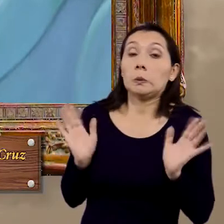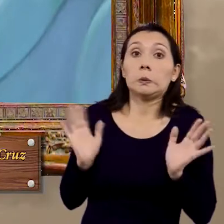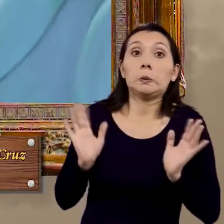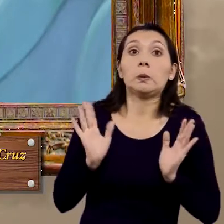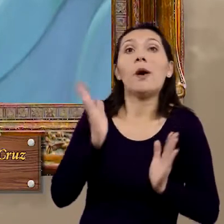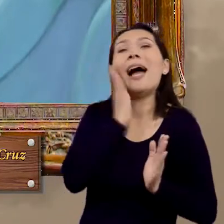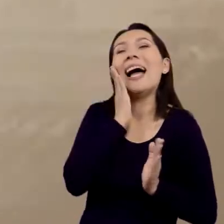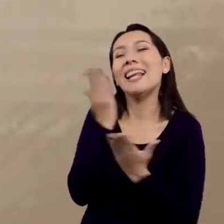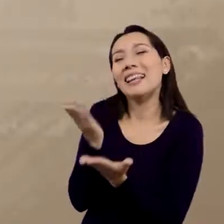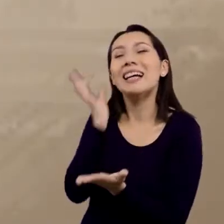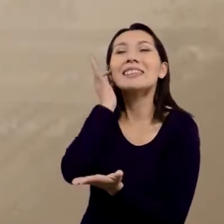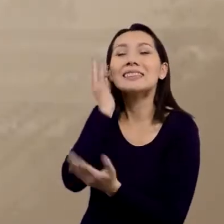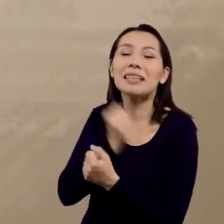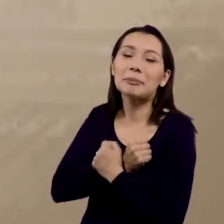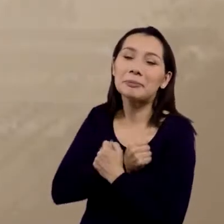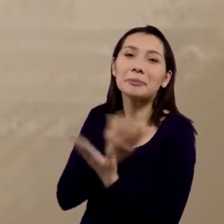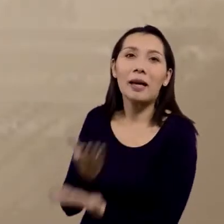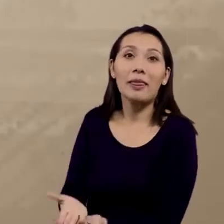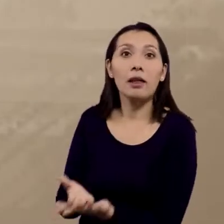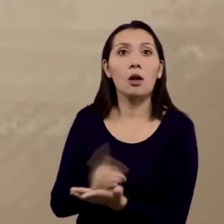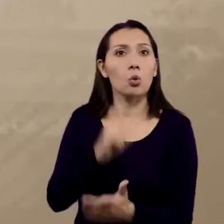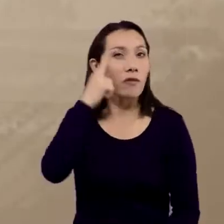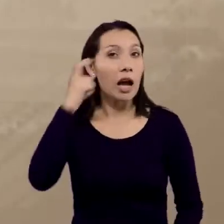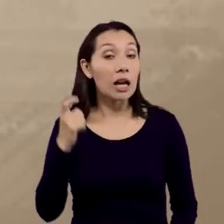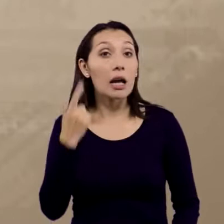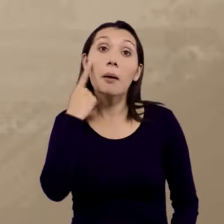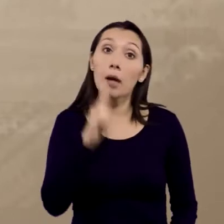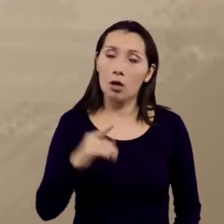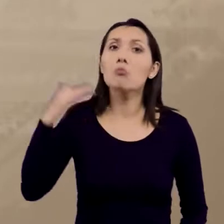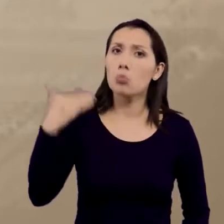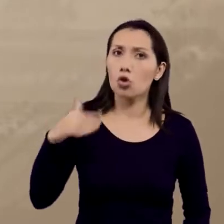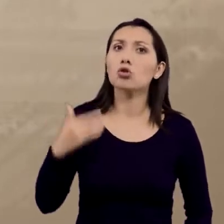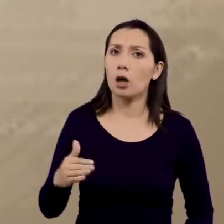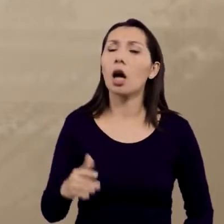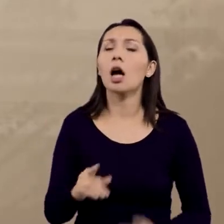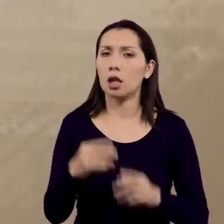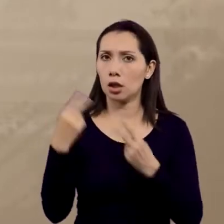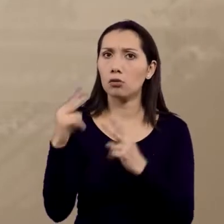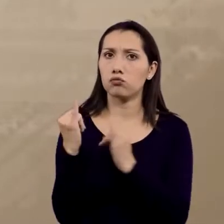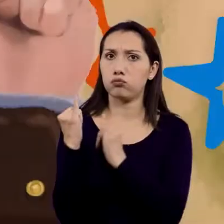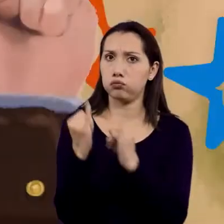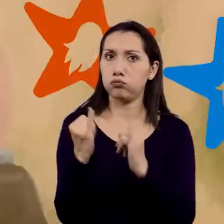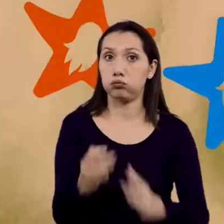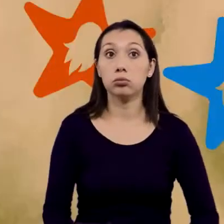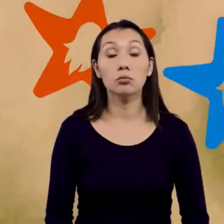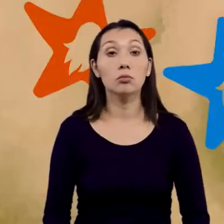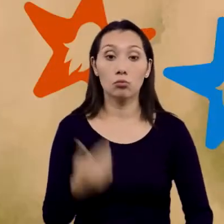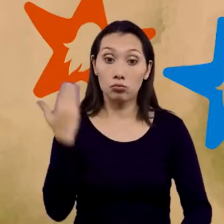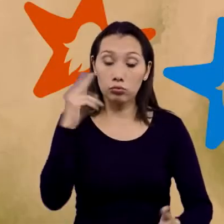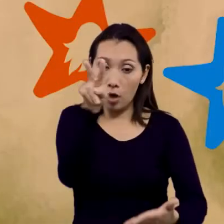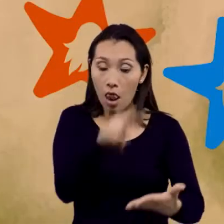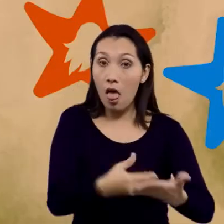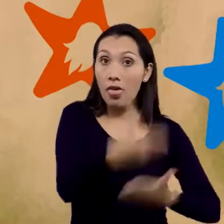mi querida señora Amadora! No me va a creer pero tengo importantes y colosales noticias. Acabo de